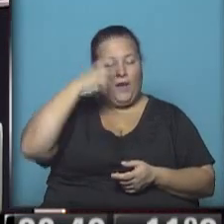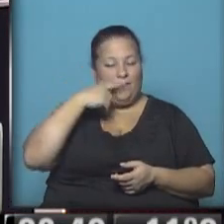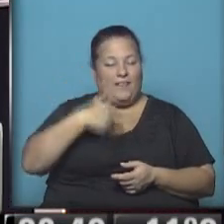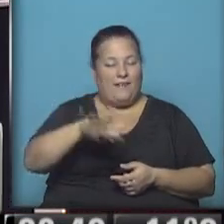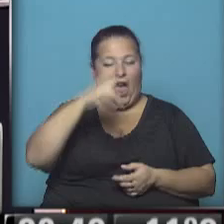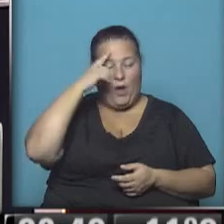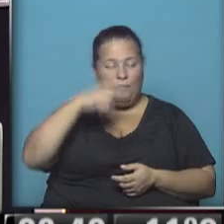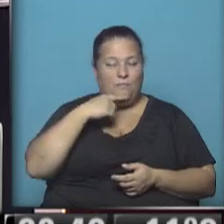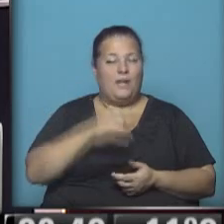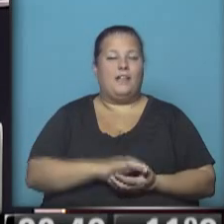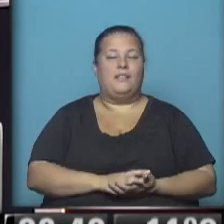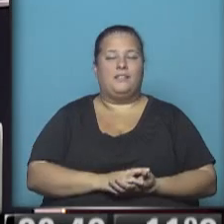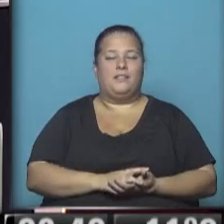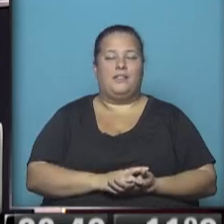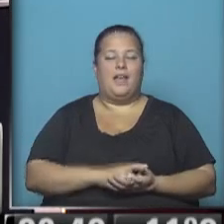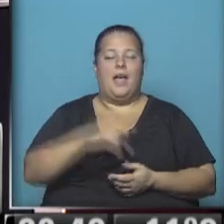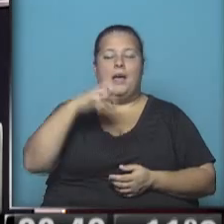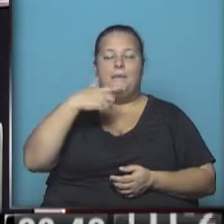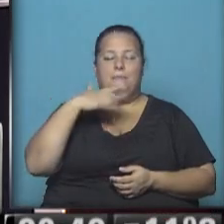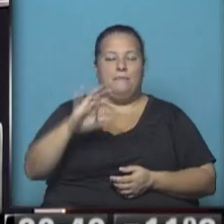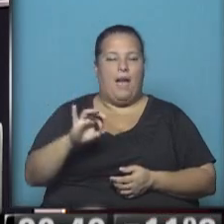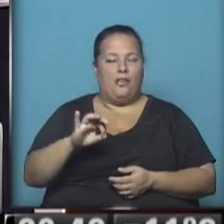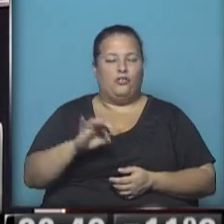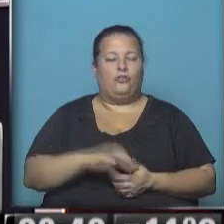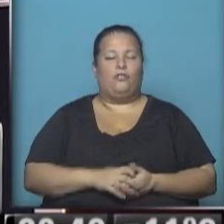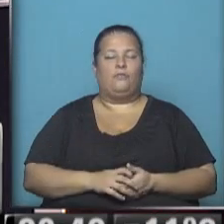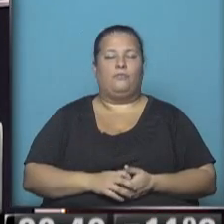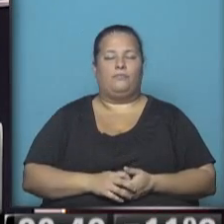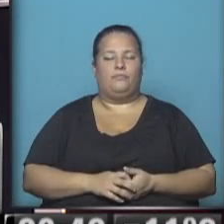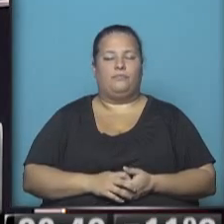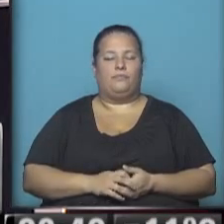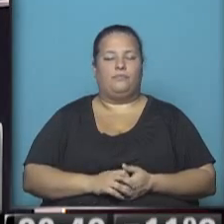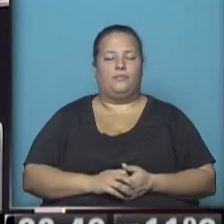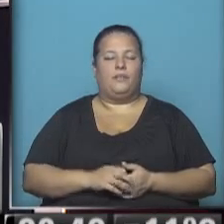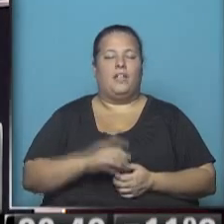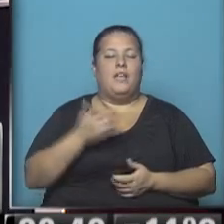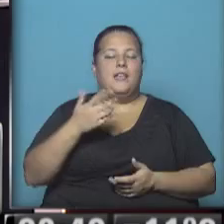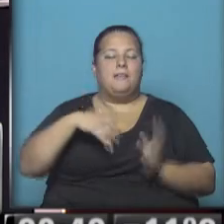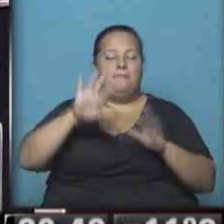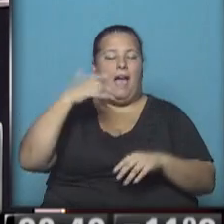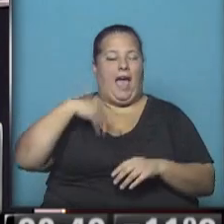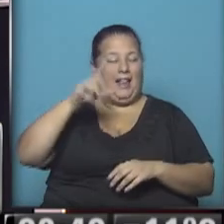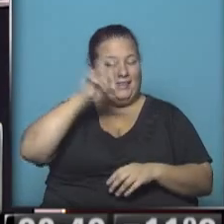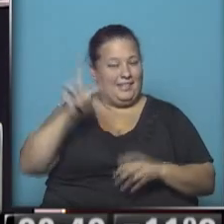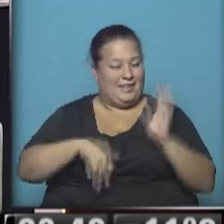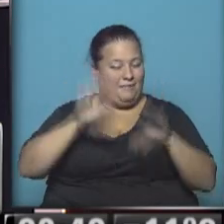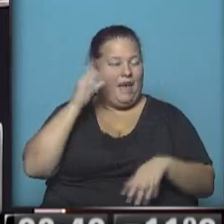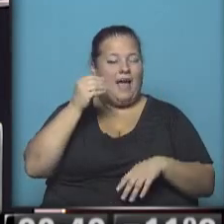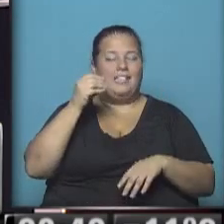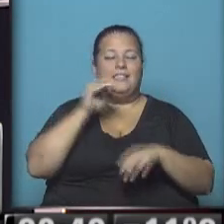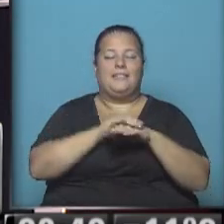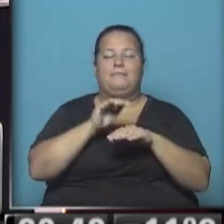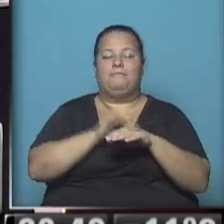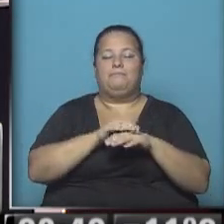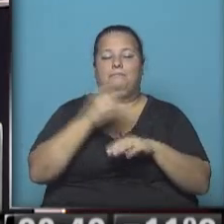llevarse adelante las primarias, las paso en buena parte de la República Argentina, principalmente para los cargos